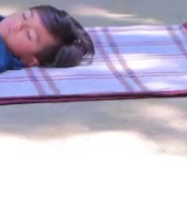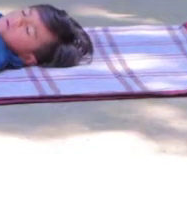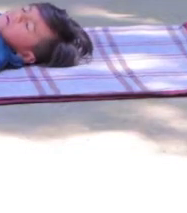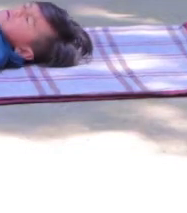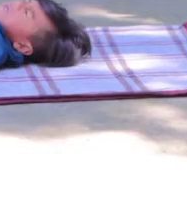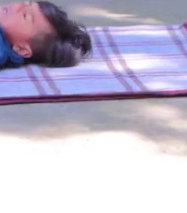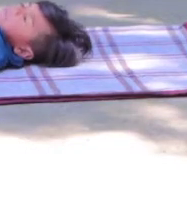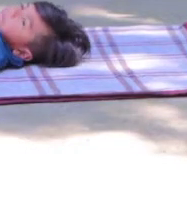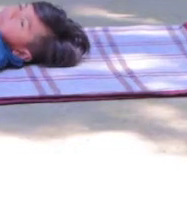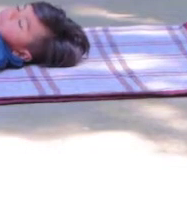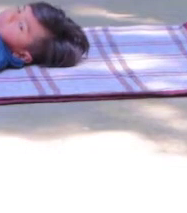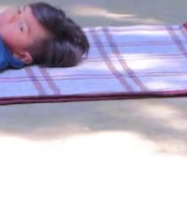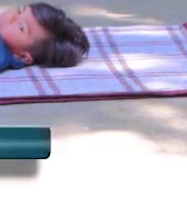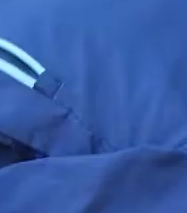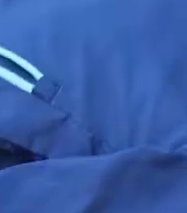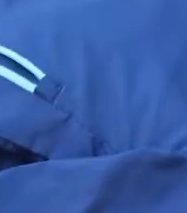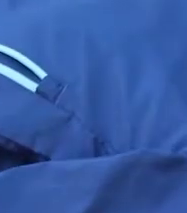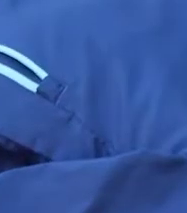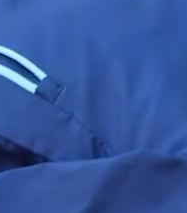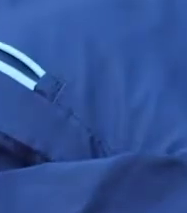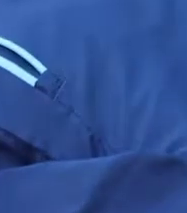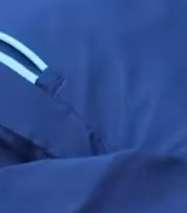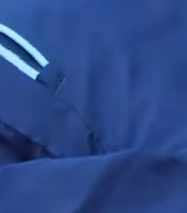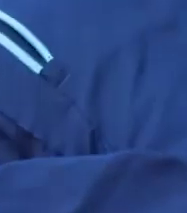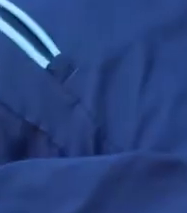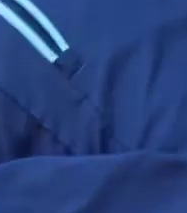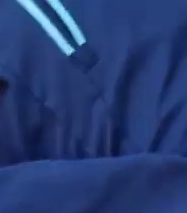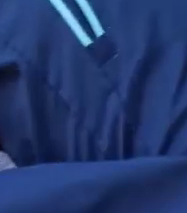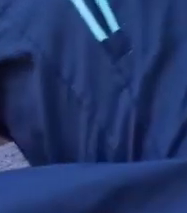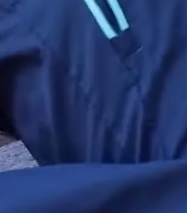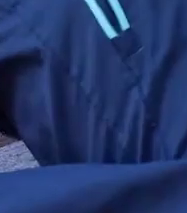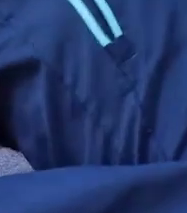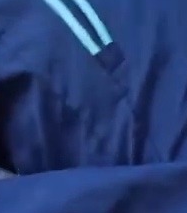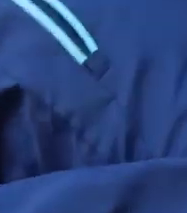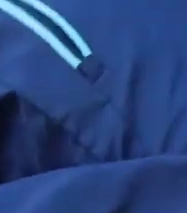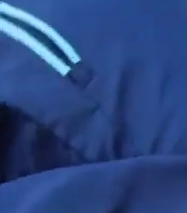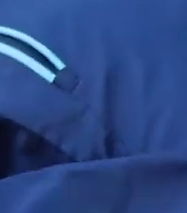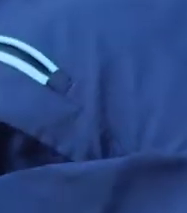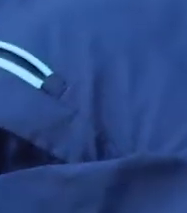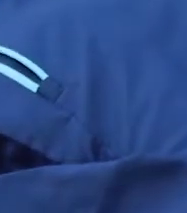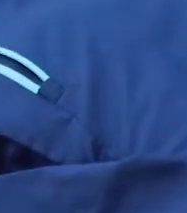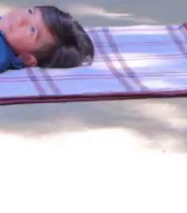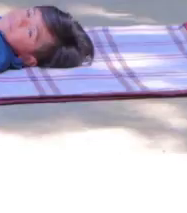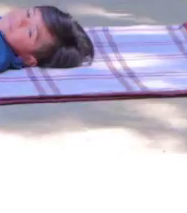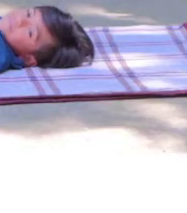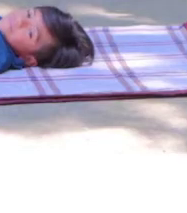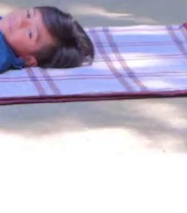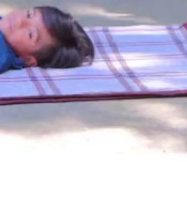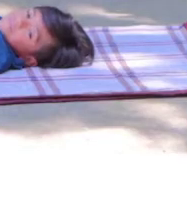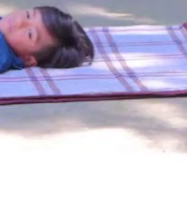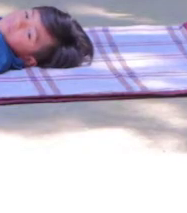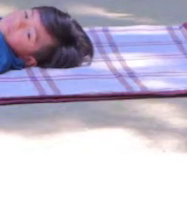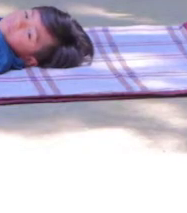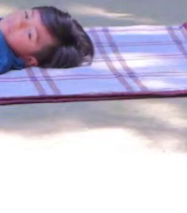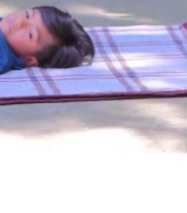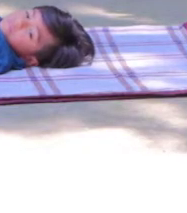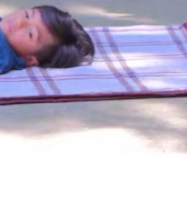Otro más. Bajamos. Subimos. Bajamos. Respirando.